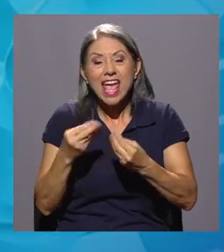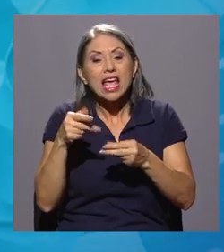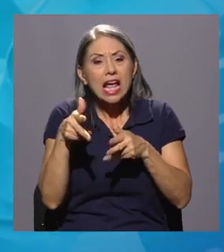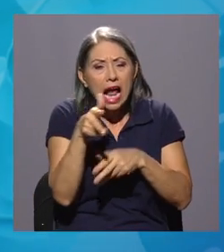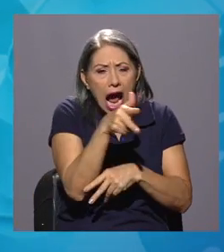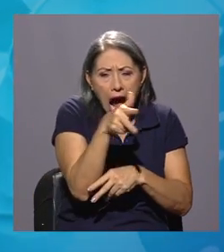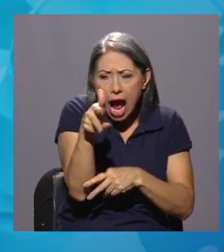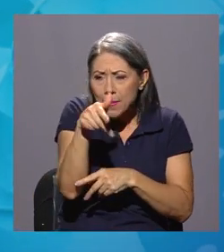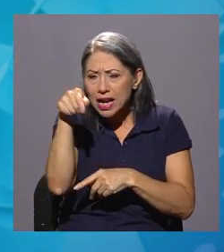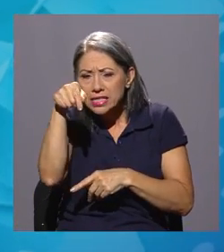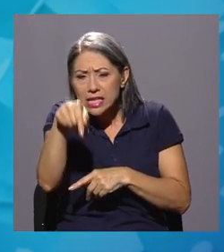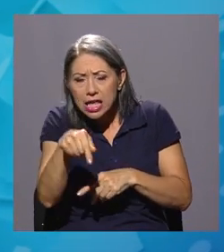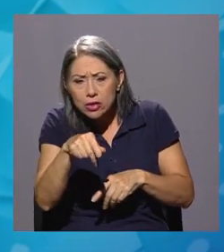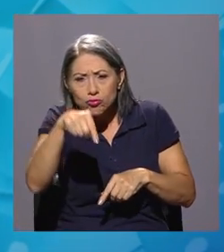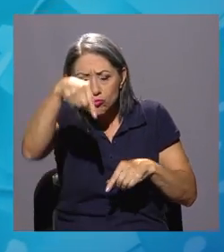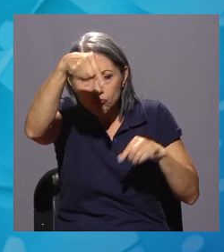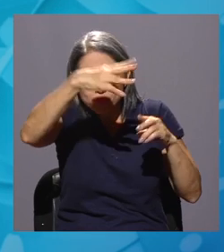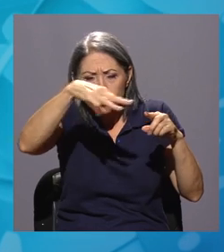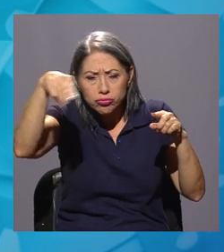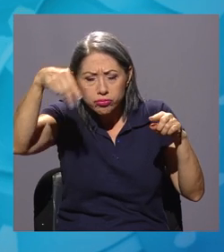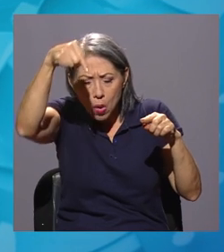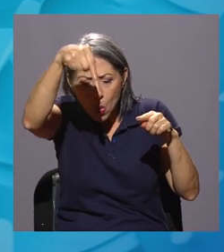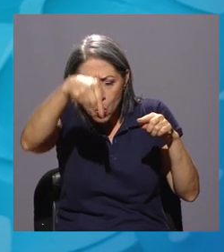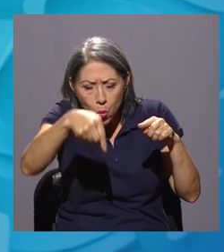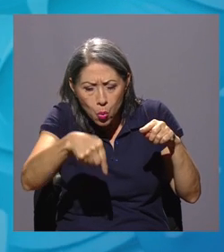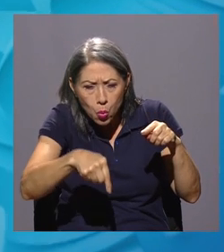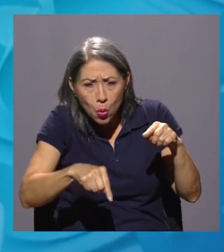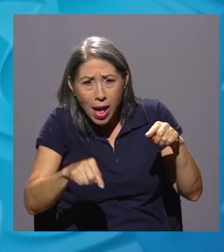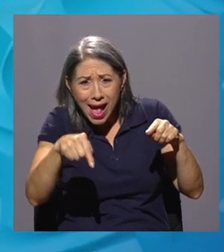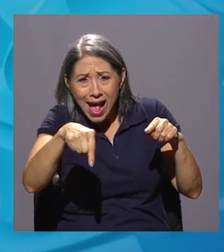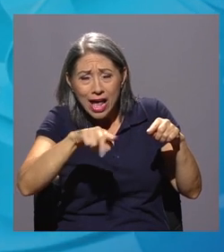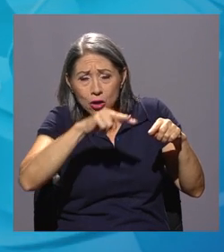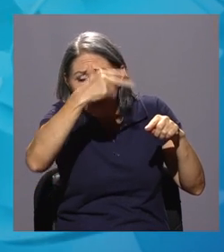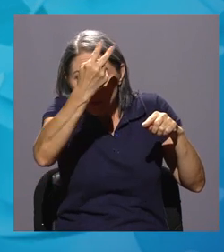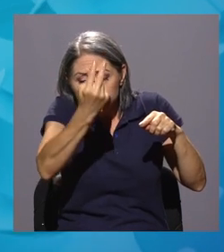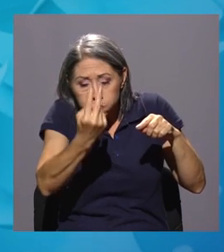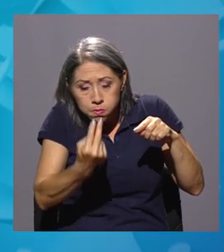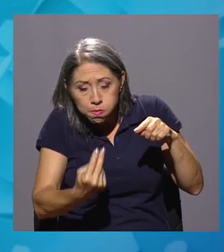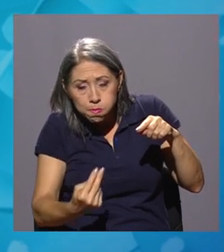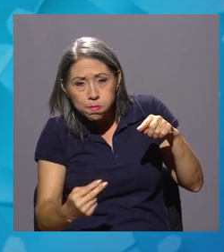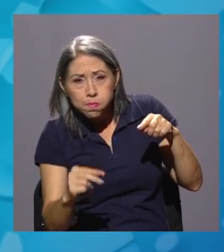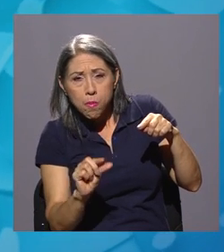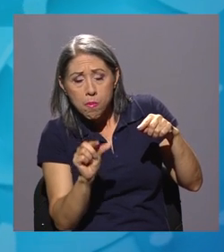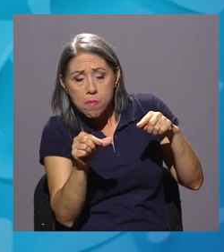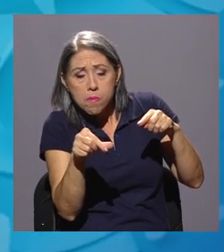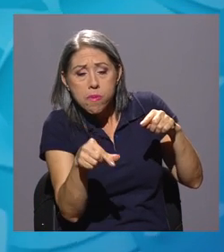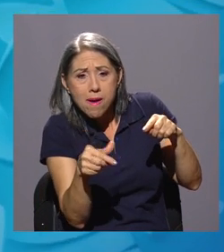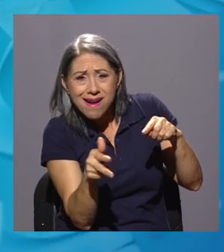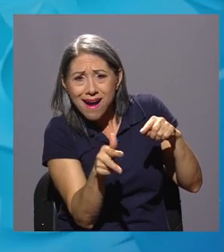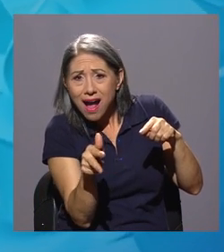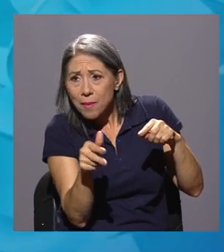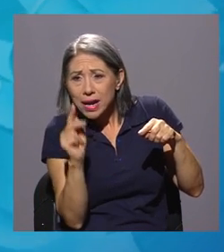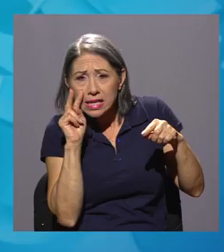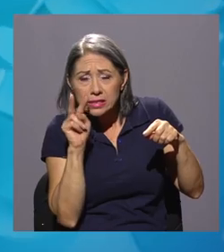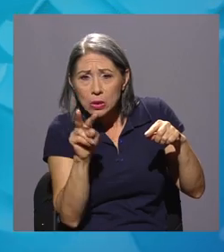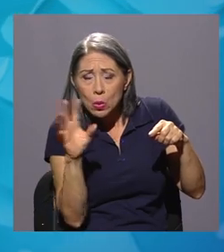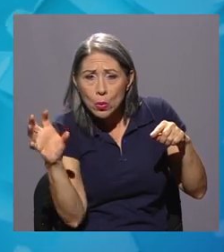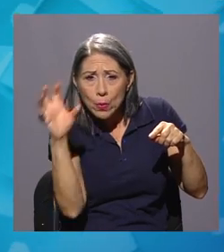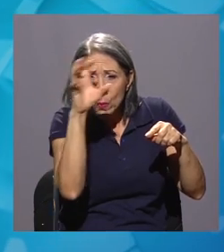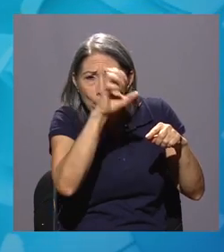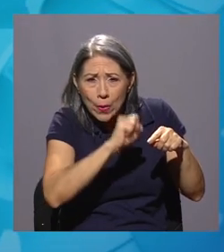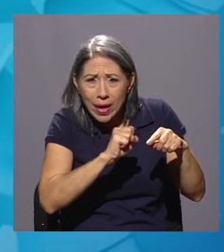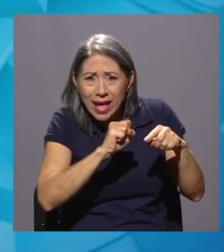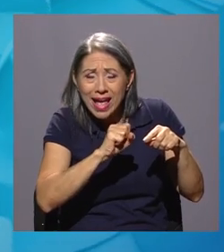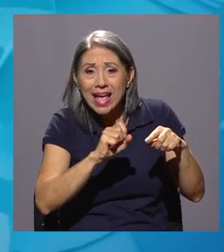cámaras remotas submarinas, así es como las llamamos, y son unas cámaras que ponemos en el agua como si fueran un palangre, un palangre es una línea de